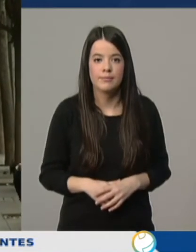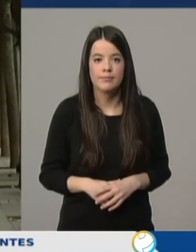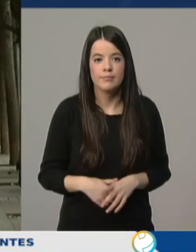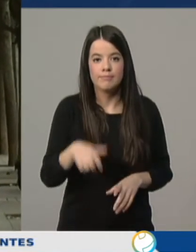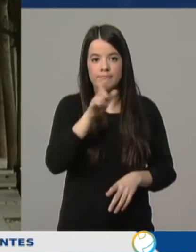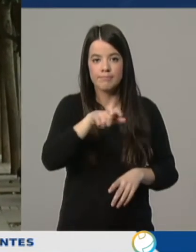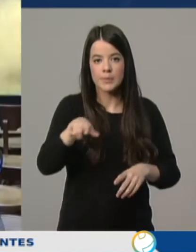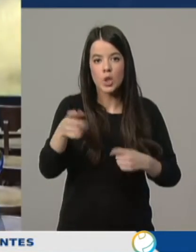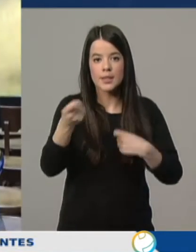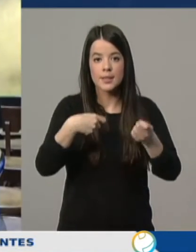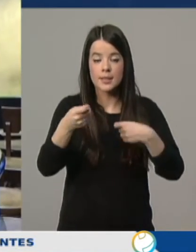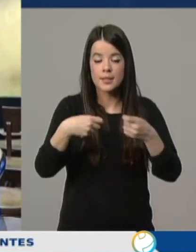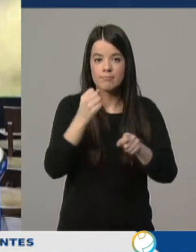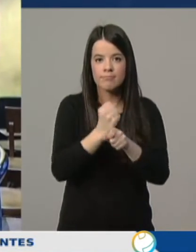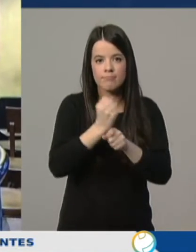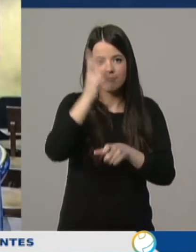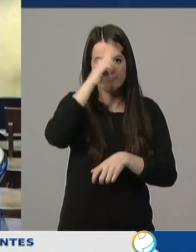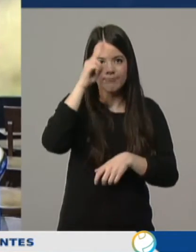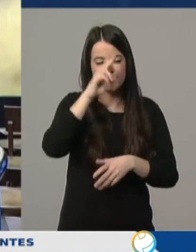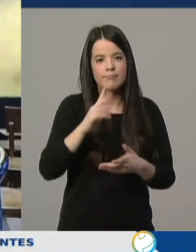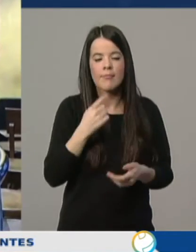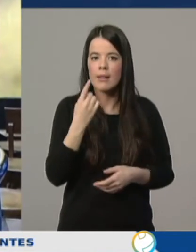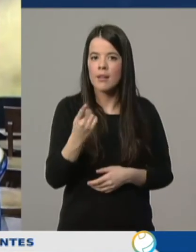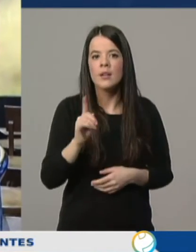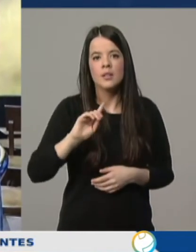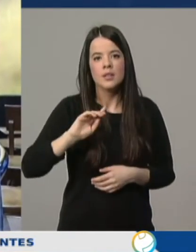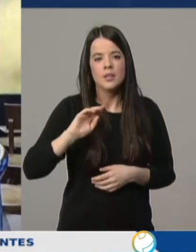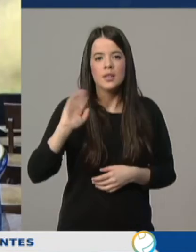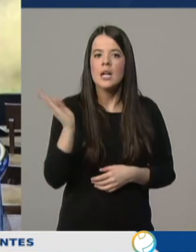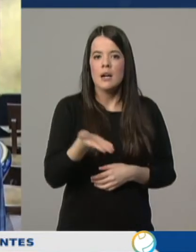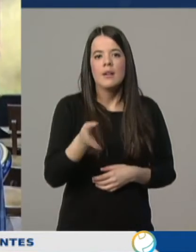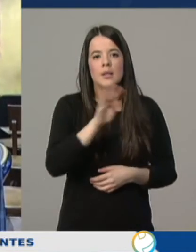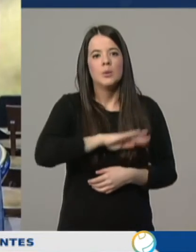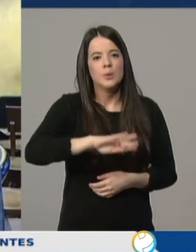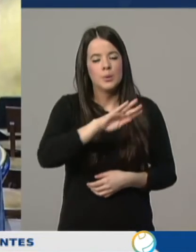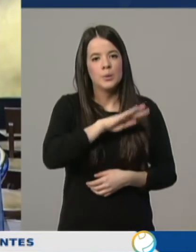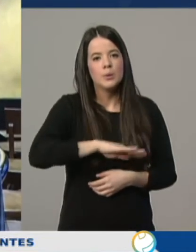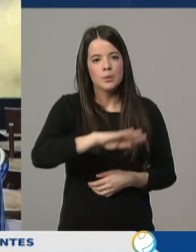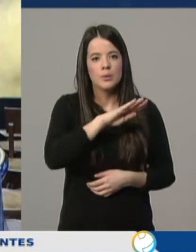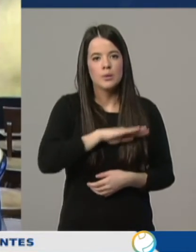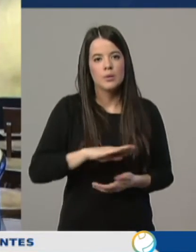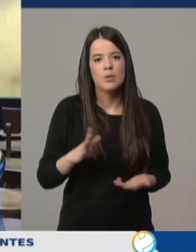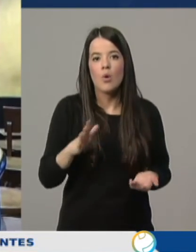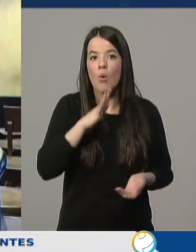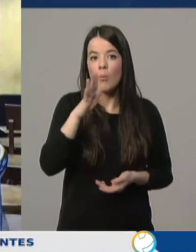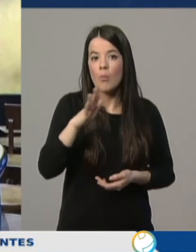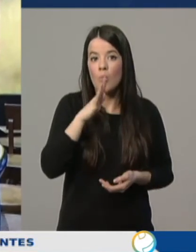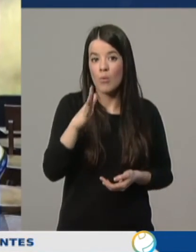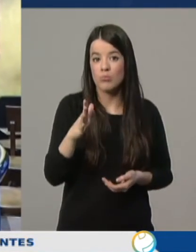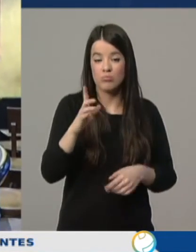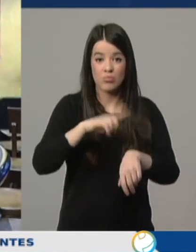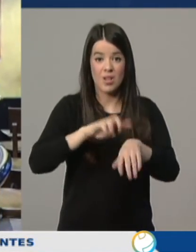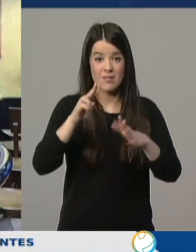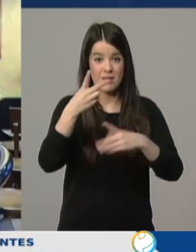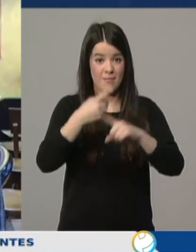Comerciantes preocupados. Está afectando bastante, bastante más de lo que estamos esperando. Llevamos desde las siete